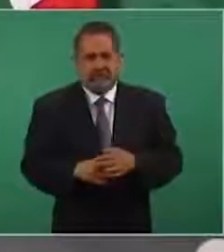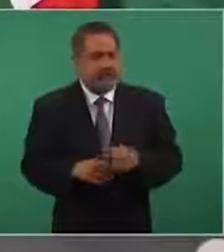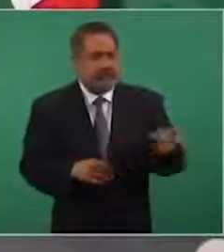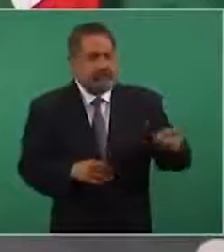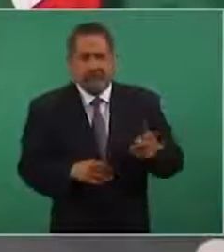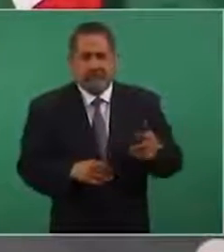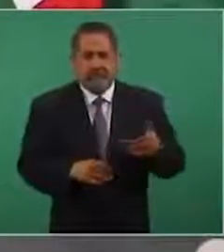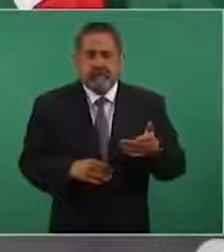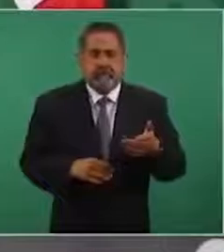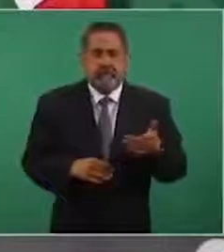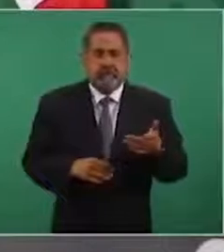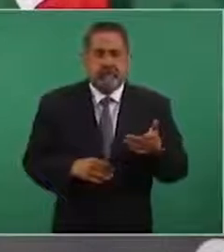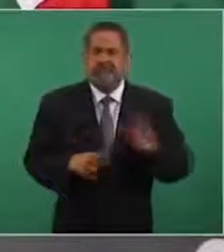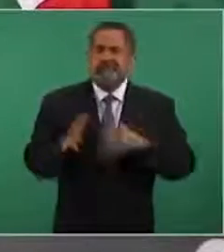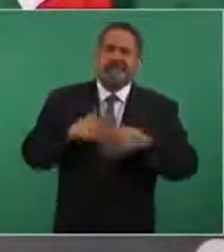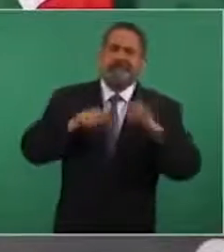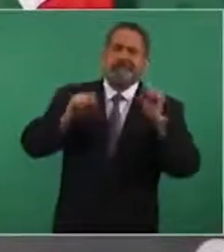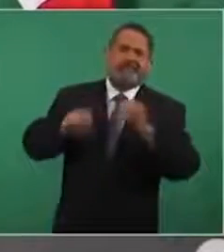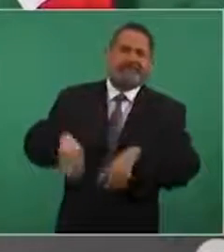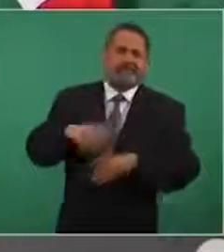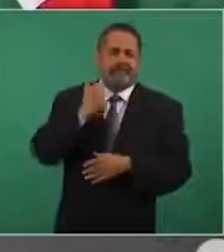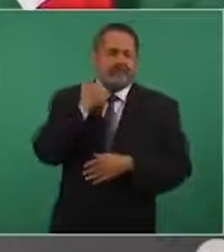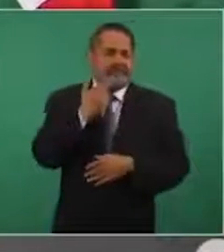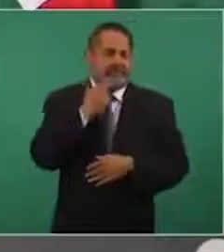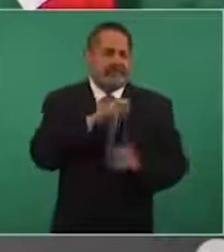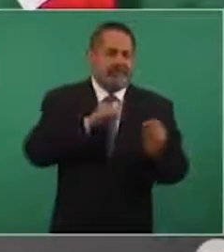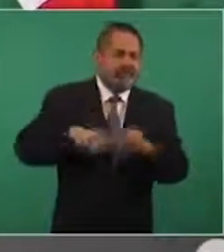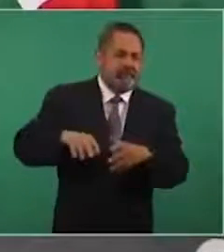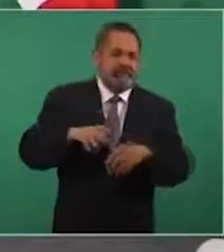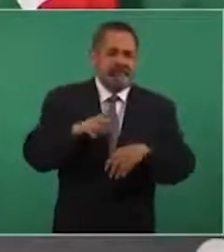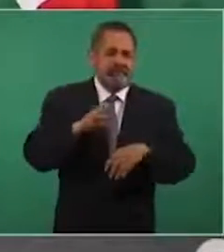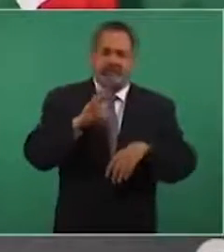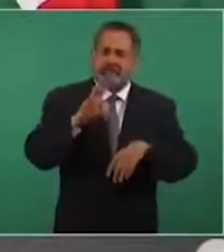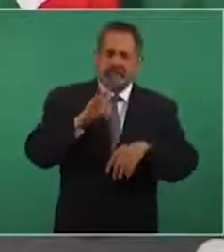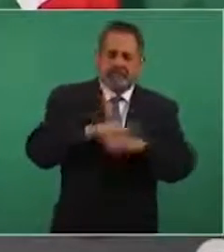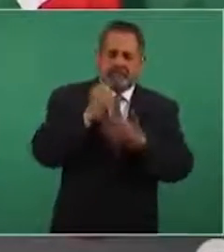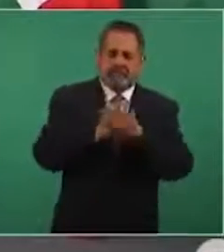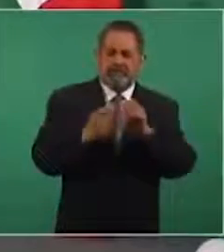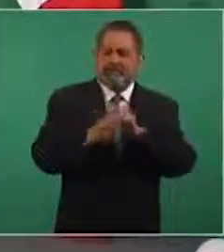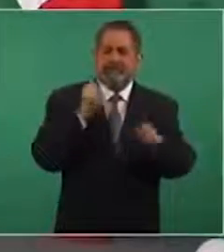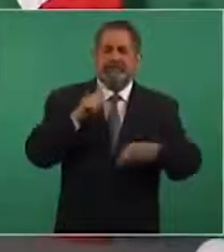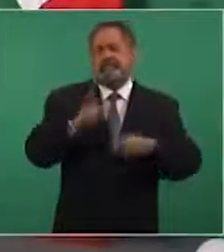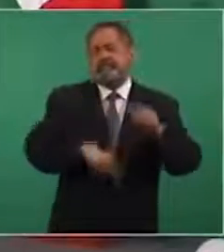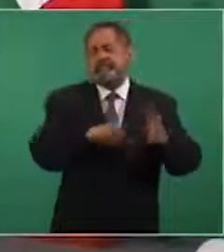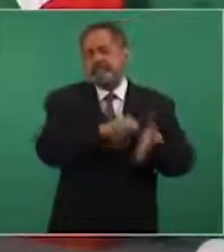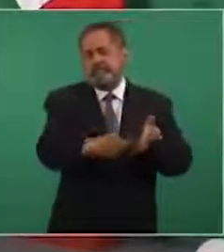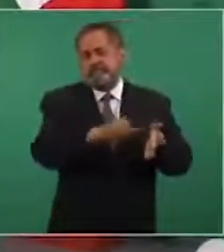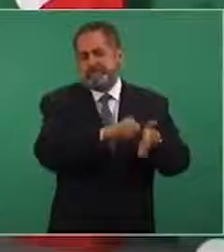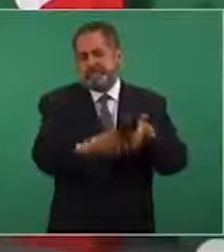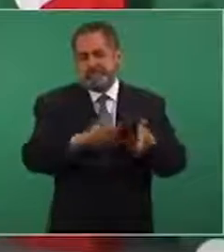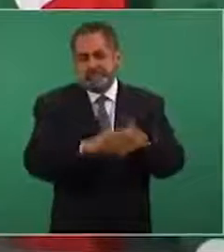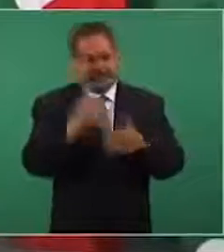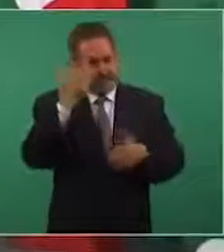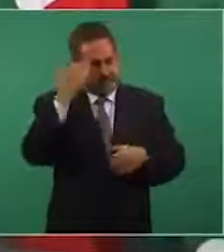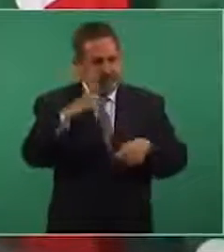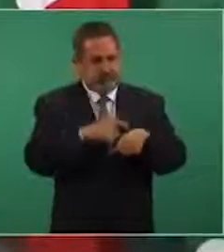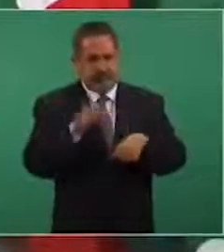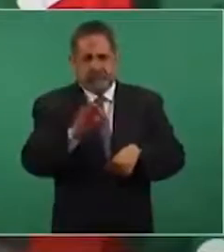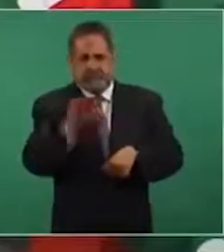dejaron de usar los permisos o se cancelaron por el tiempo.